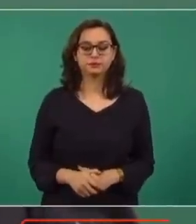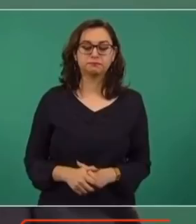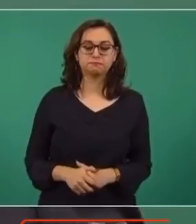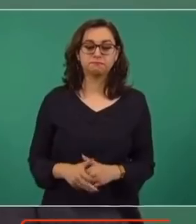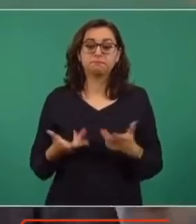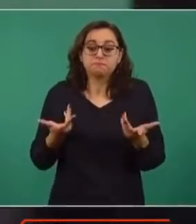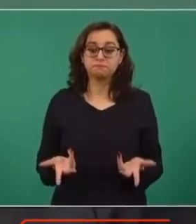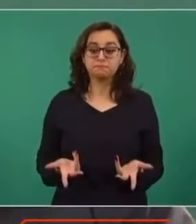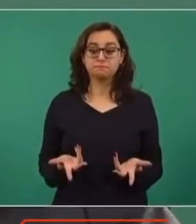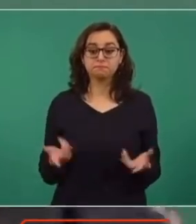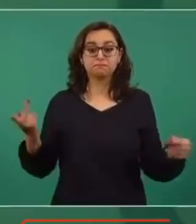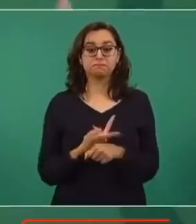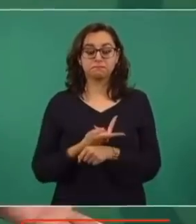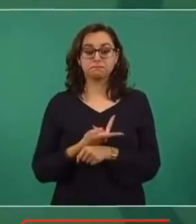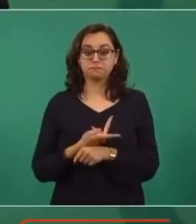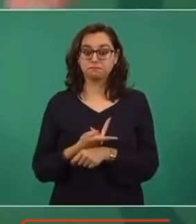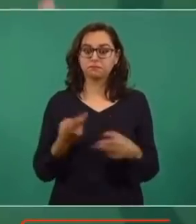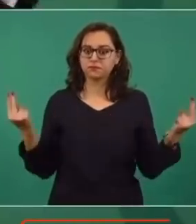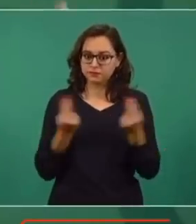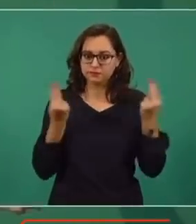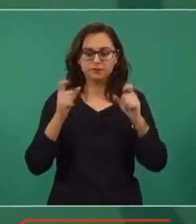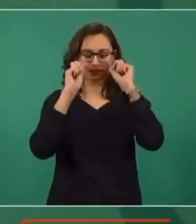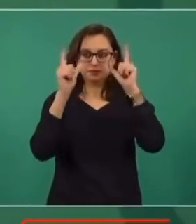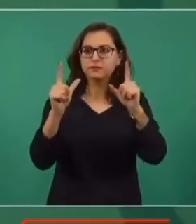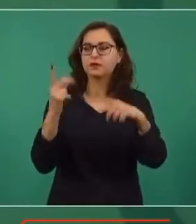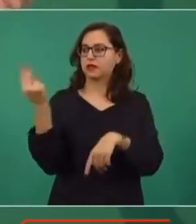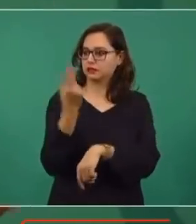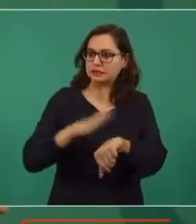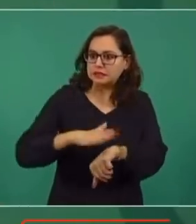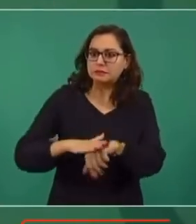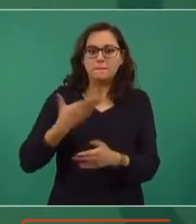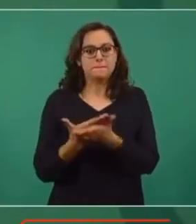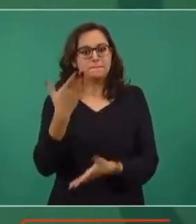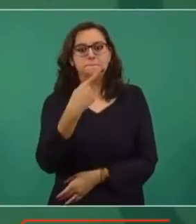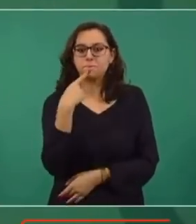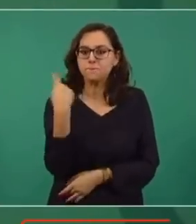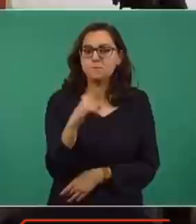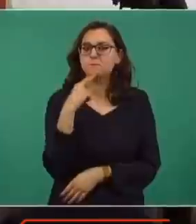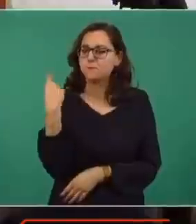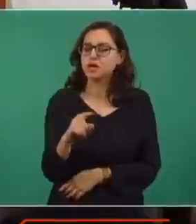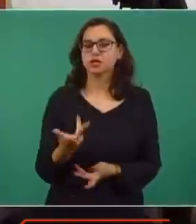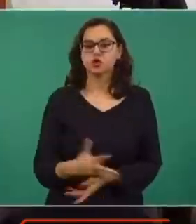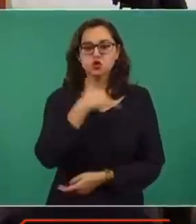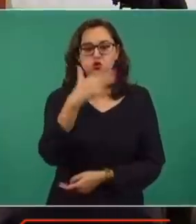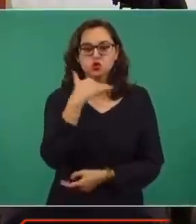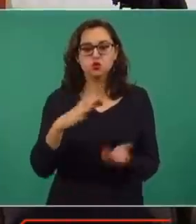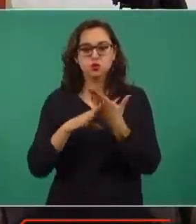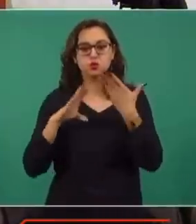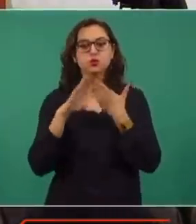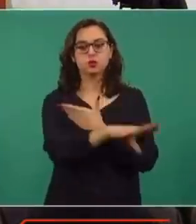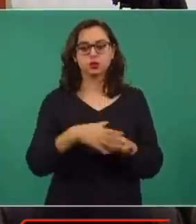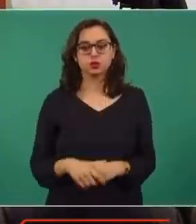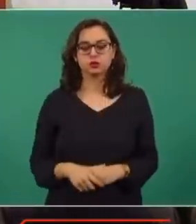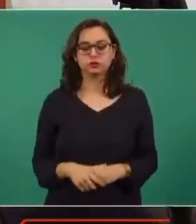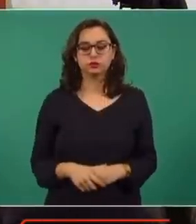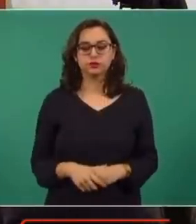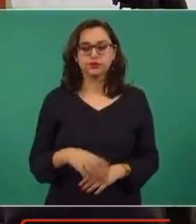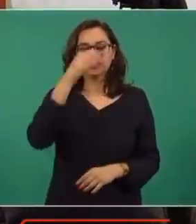Entonces, necesitan denunciar, necesitan combatir la corrupción. Ahora que